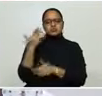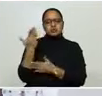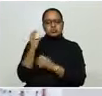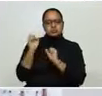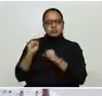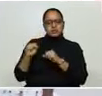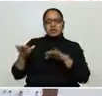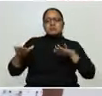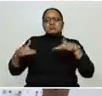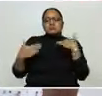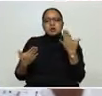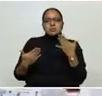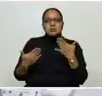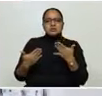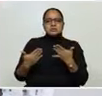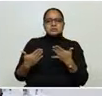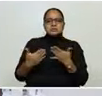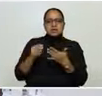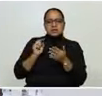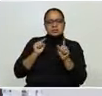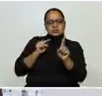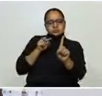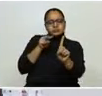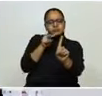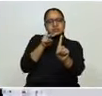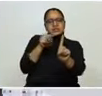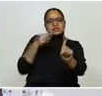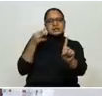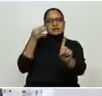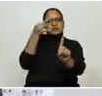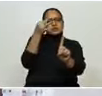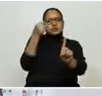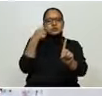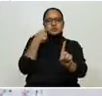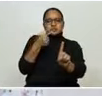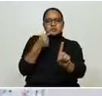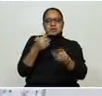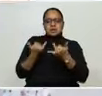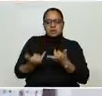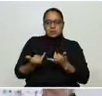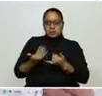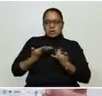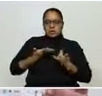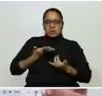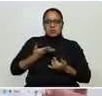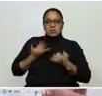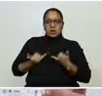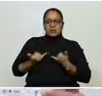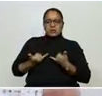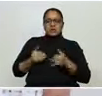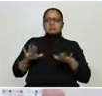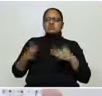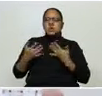cómo reacciona a las proyecciones iniciales, Piedad, y lo que tenemos hoy en día.